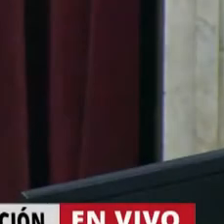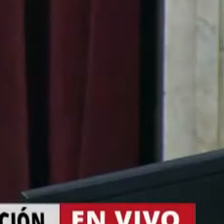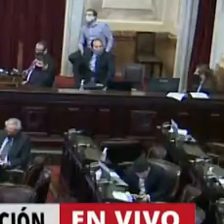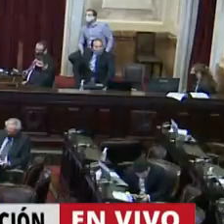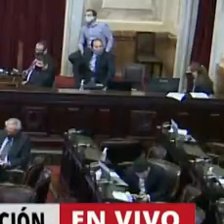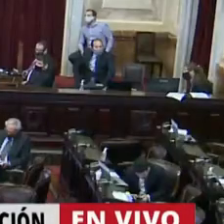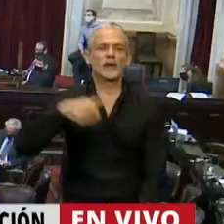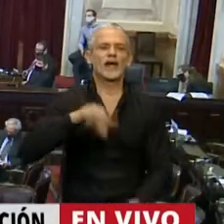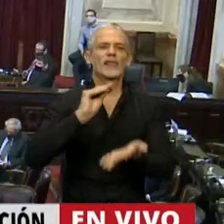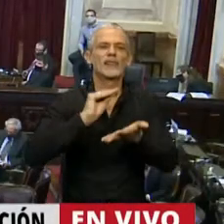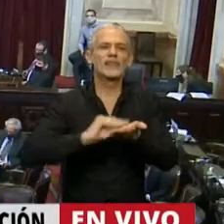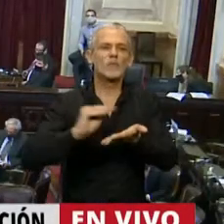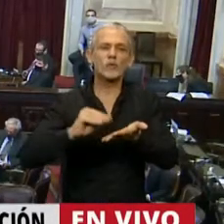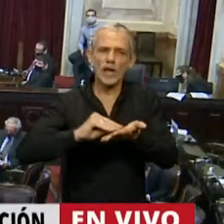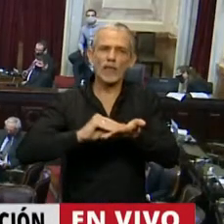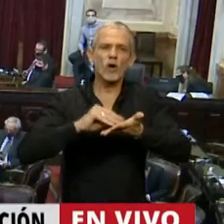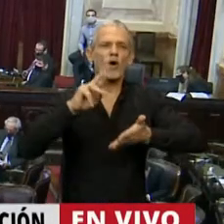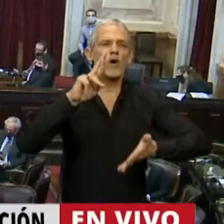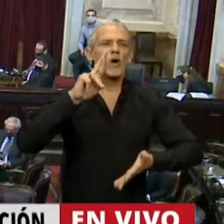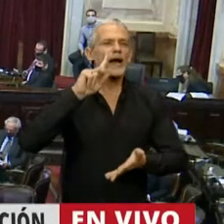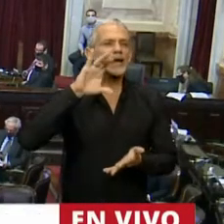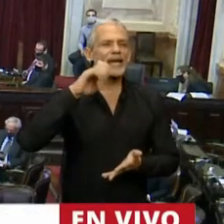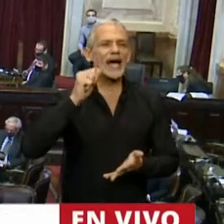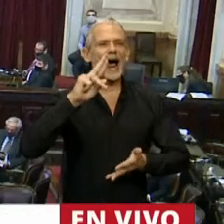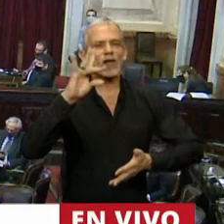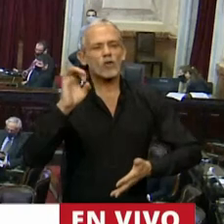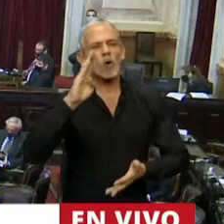Tiene la palabra el diputado Ricardo Bursaile.